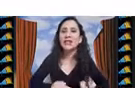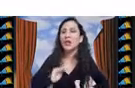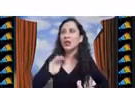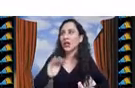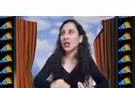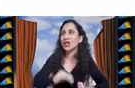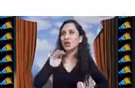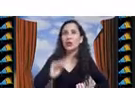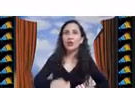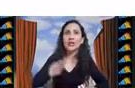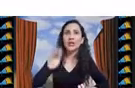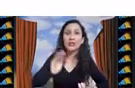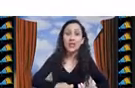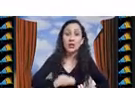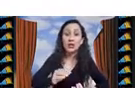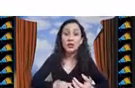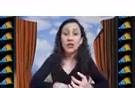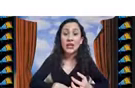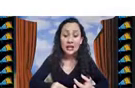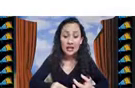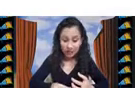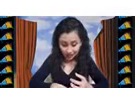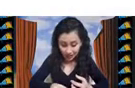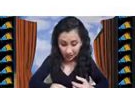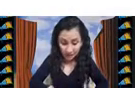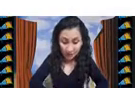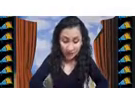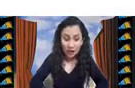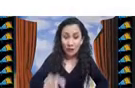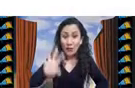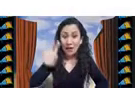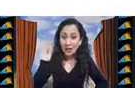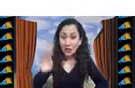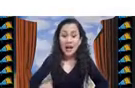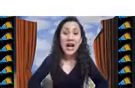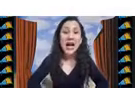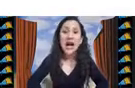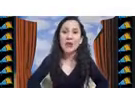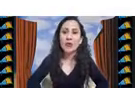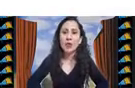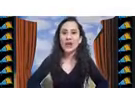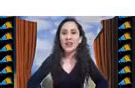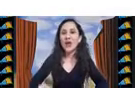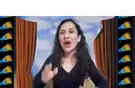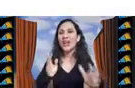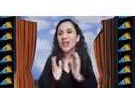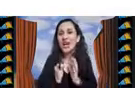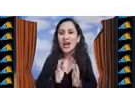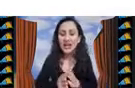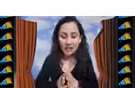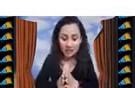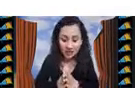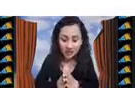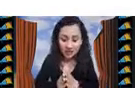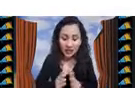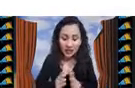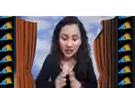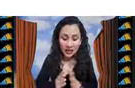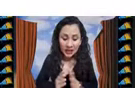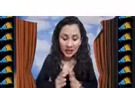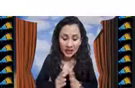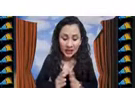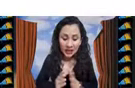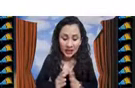correctas que no tenga yo este datos este fuera de lugar o que no haya este